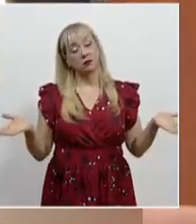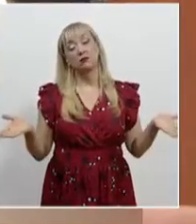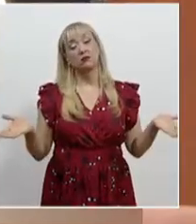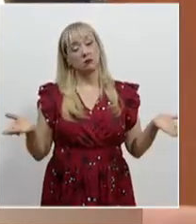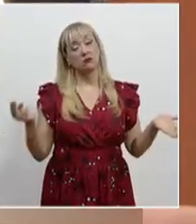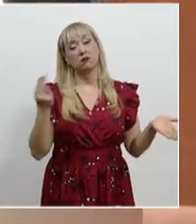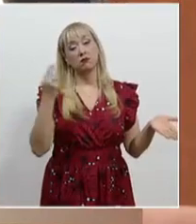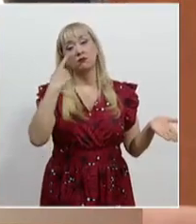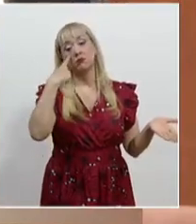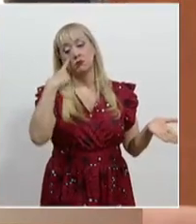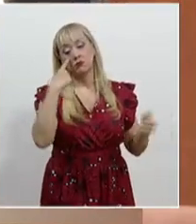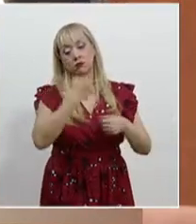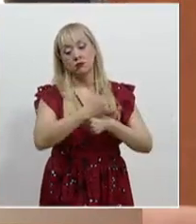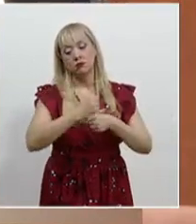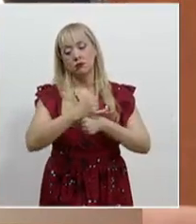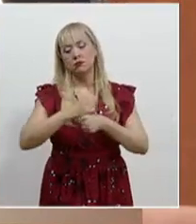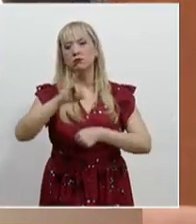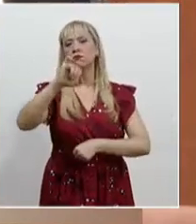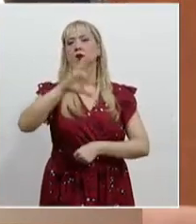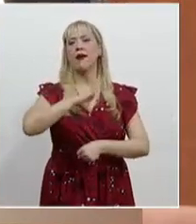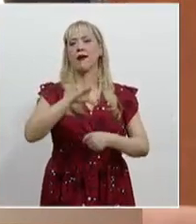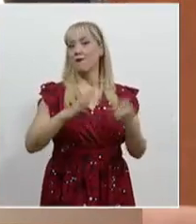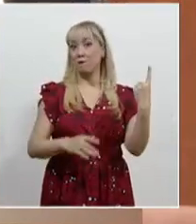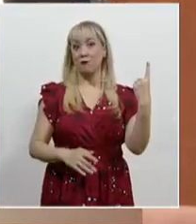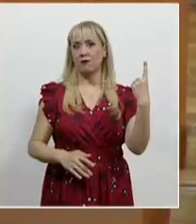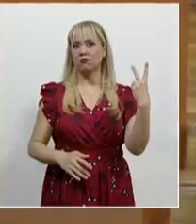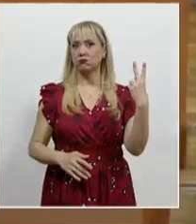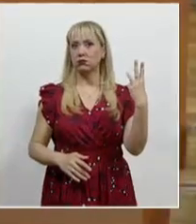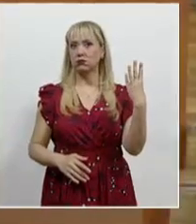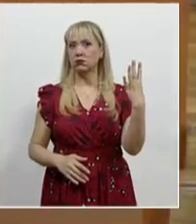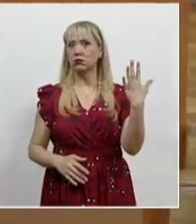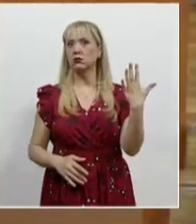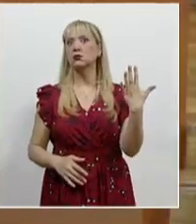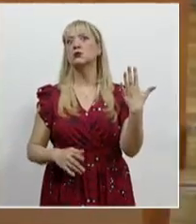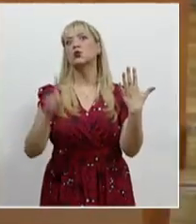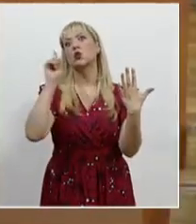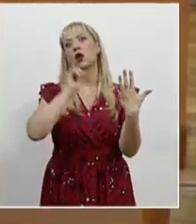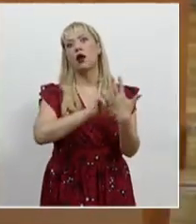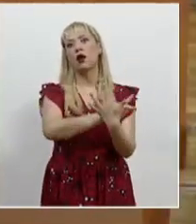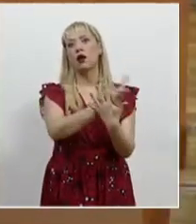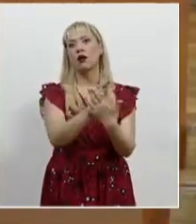investigación al advertir que había más víctimas, además de la quejosa inicial.